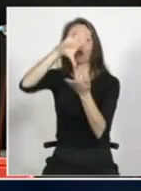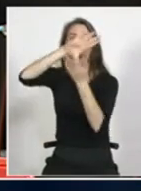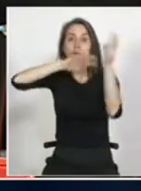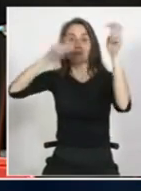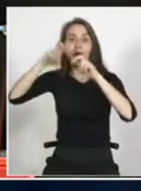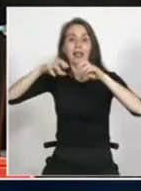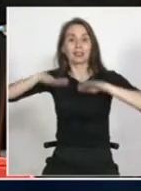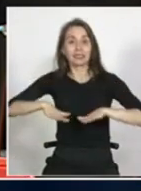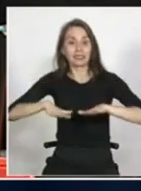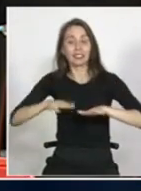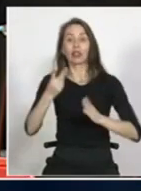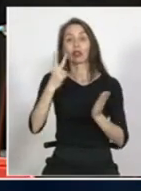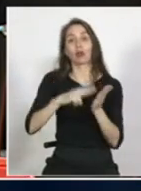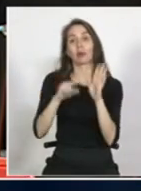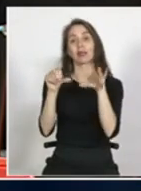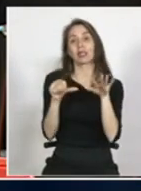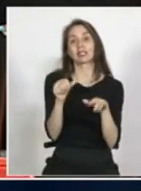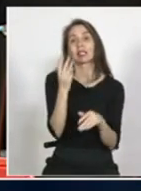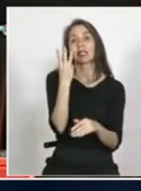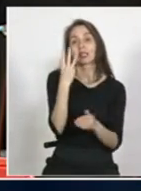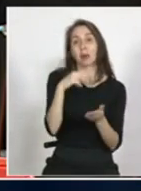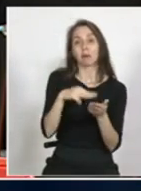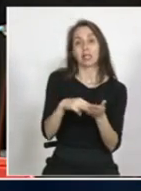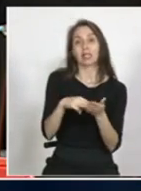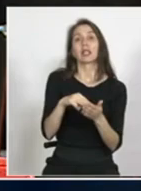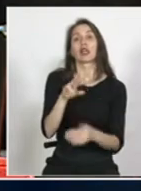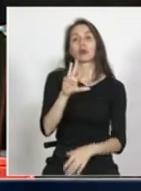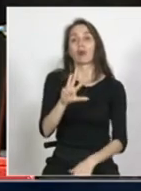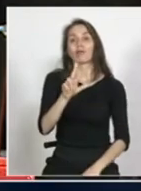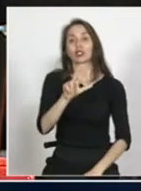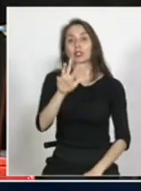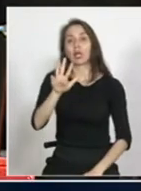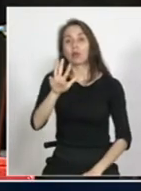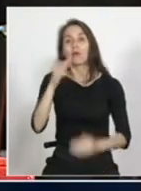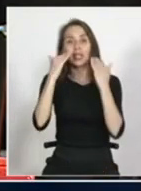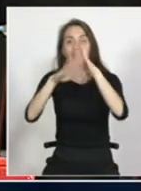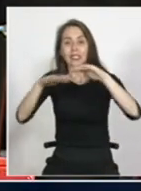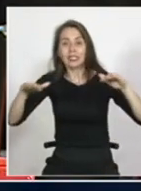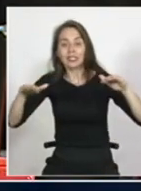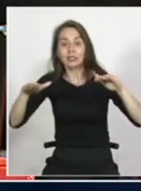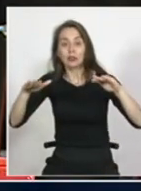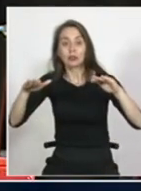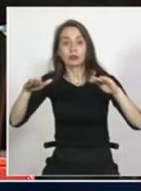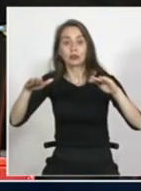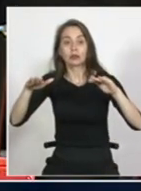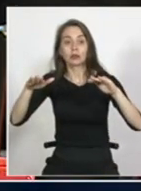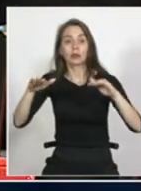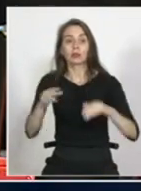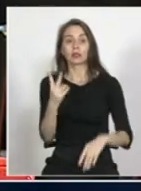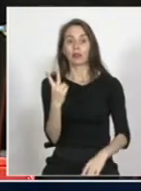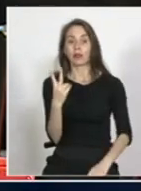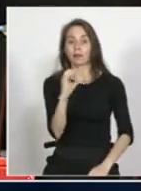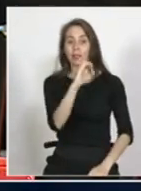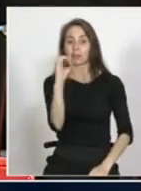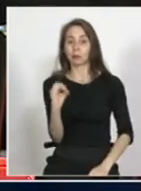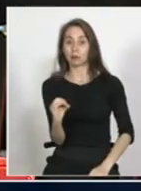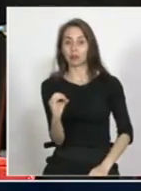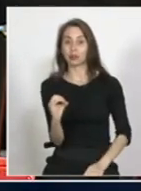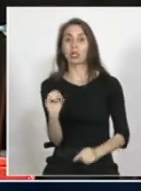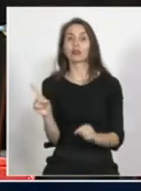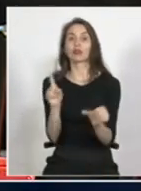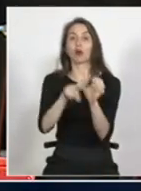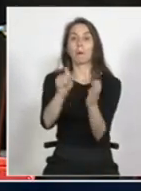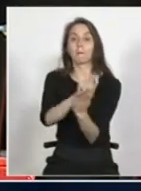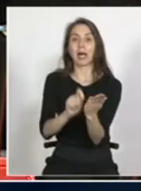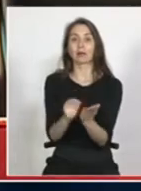en el año 2016 fue de 3.989. Ya ocupando un 20% aproximadamente de la matrícula,